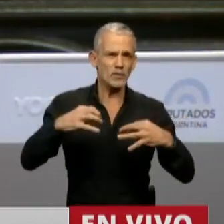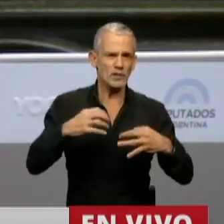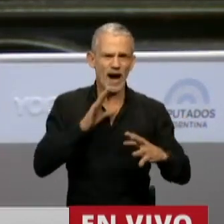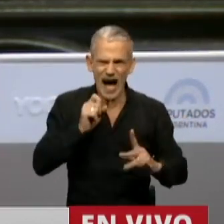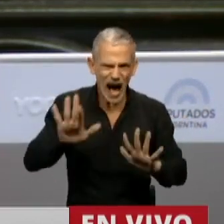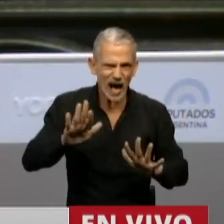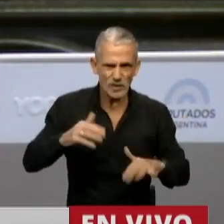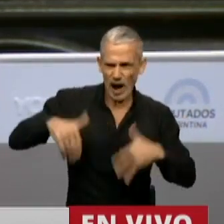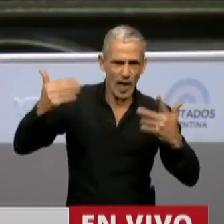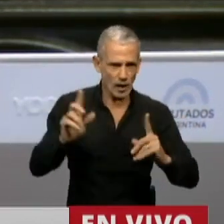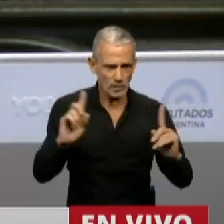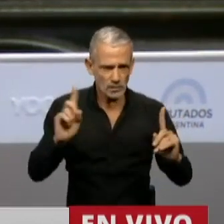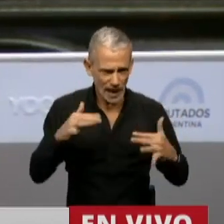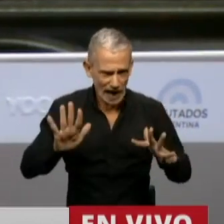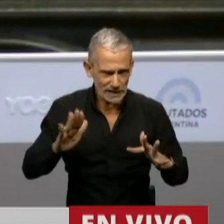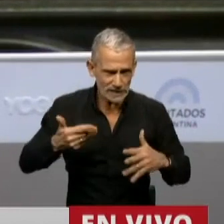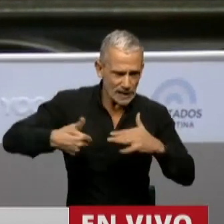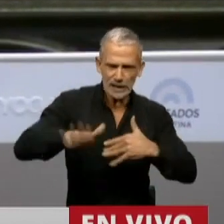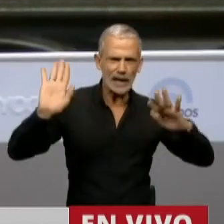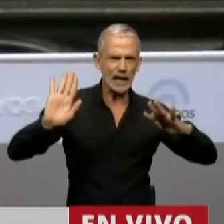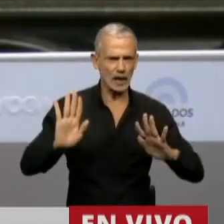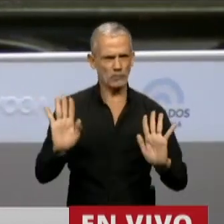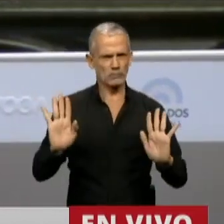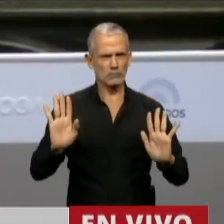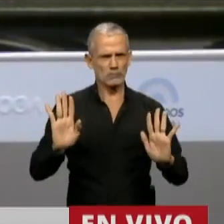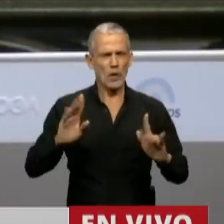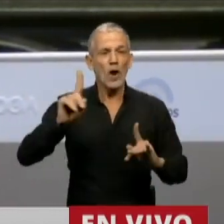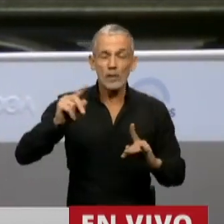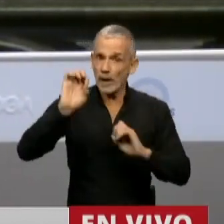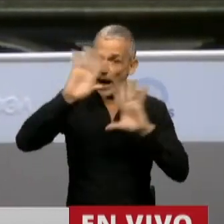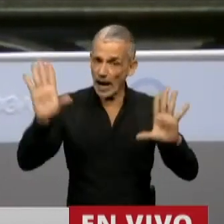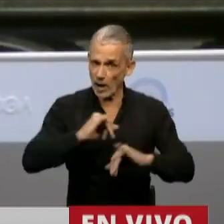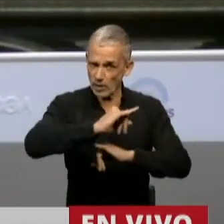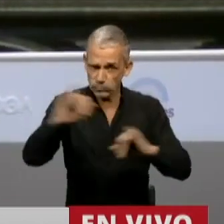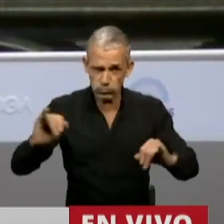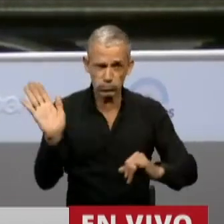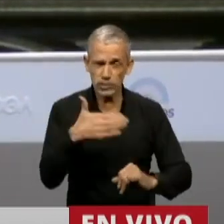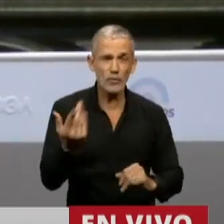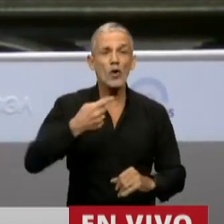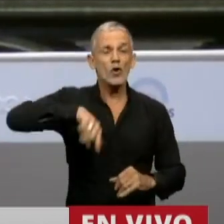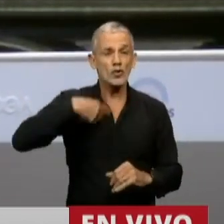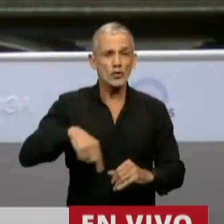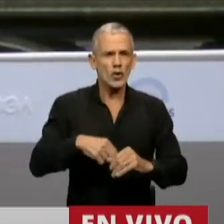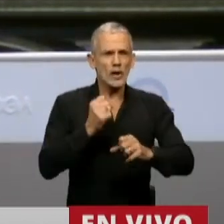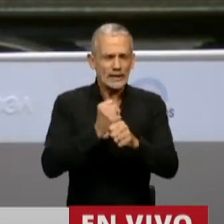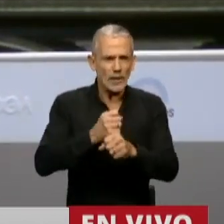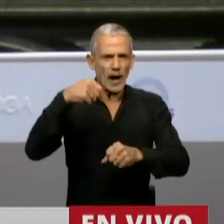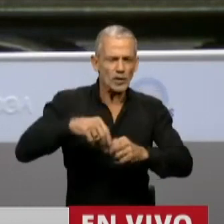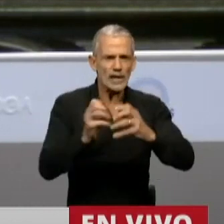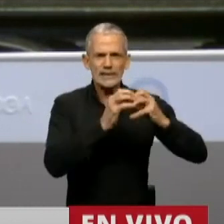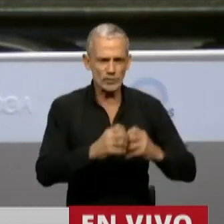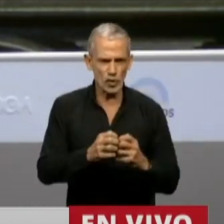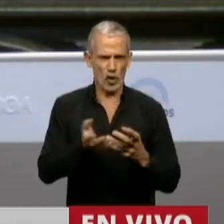tolerar este tipo de conductas y también, para que quede claro, que mientras estamos realizando estas